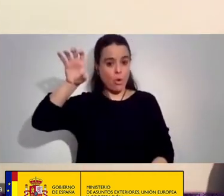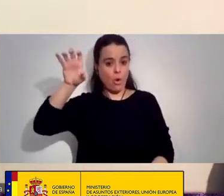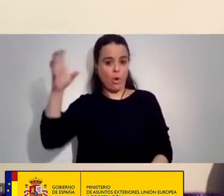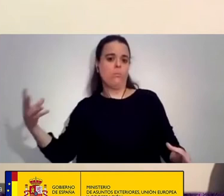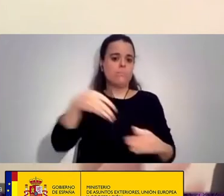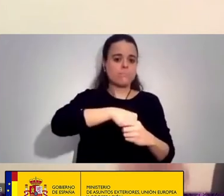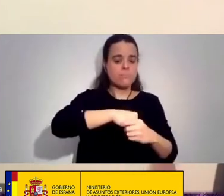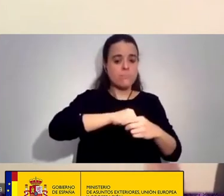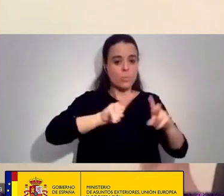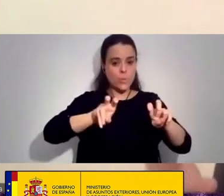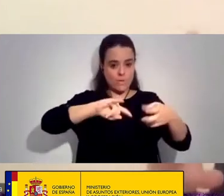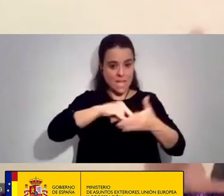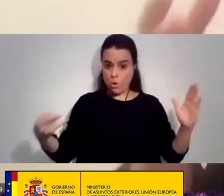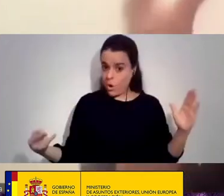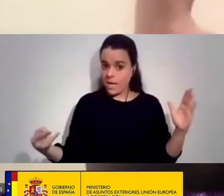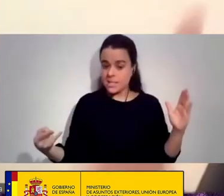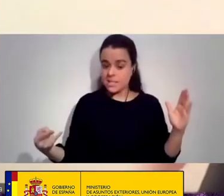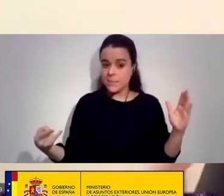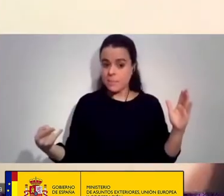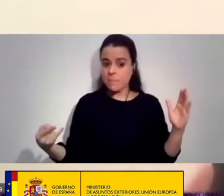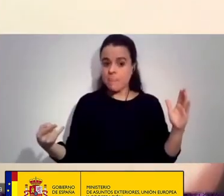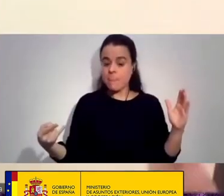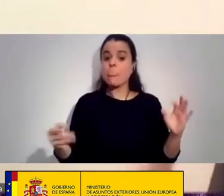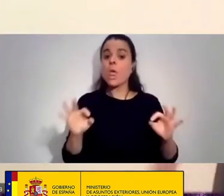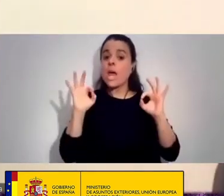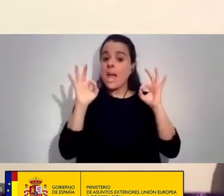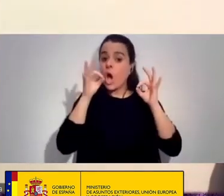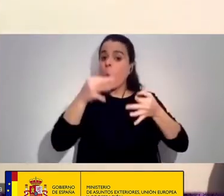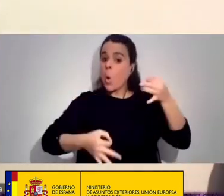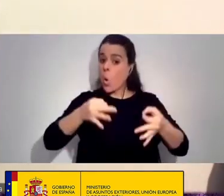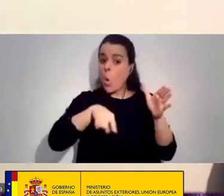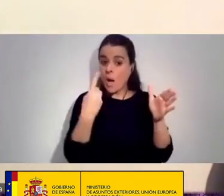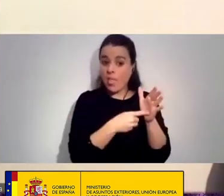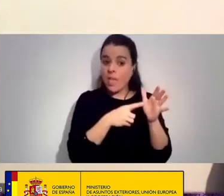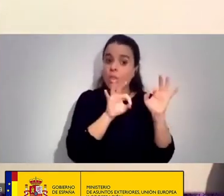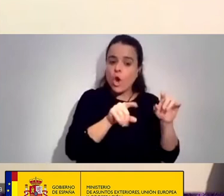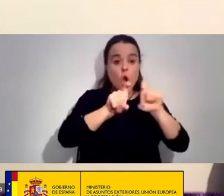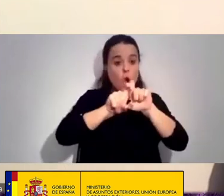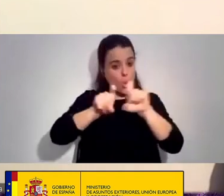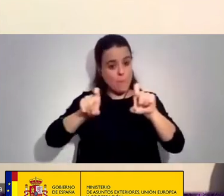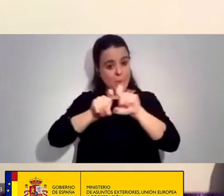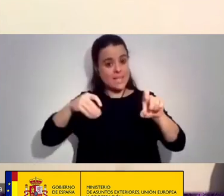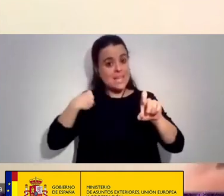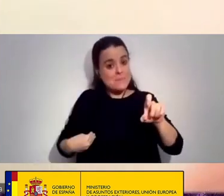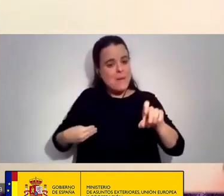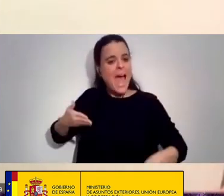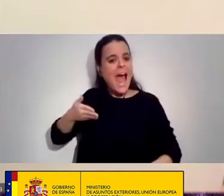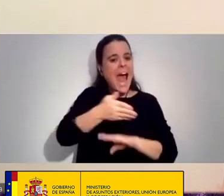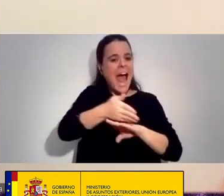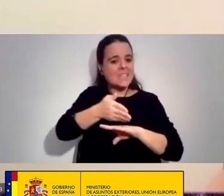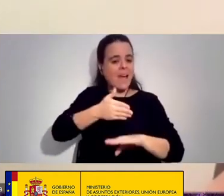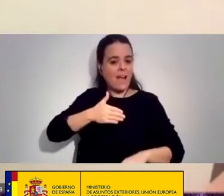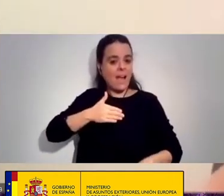tecnologías Era esa jurisdicción Y esas compañías Las que estaban atacando A mi representado De una